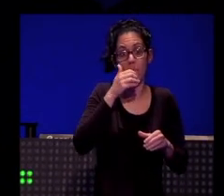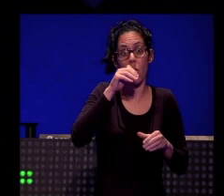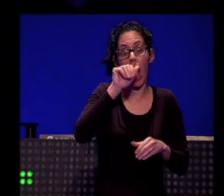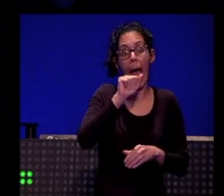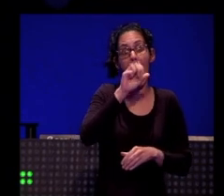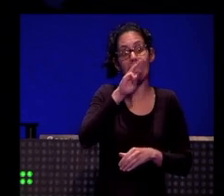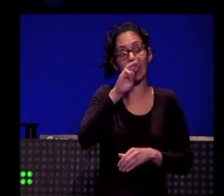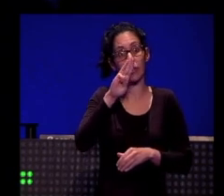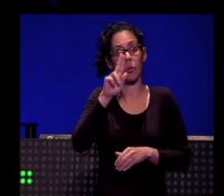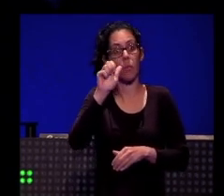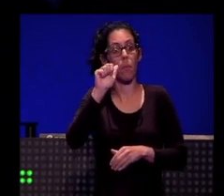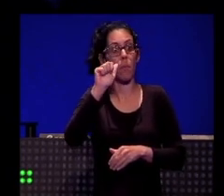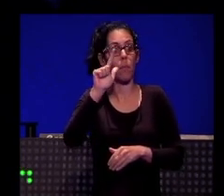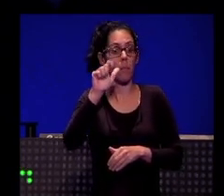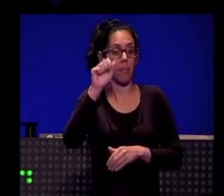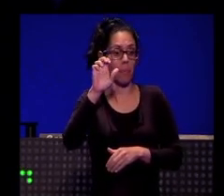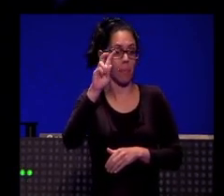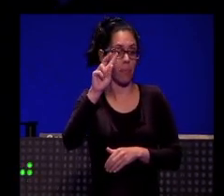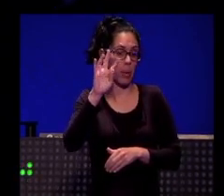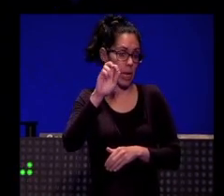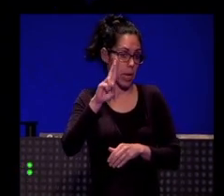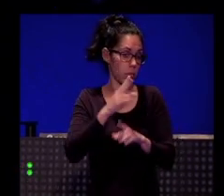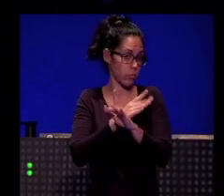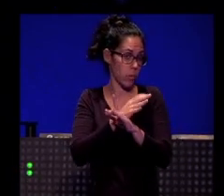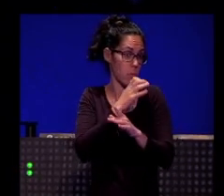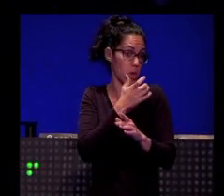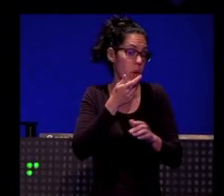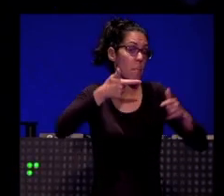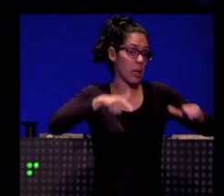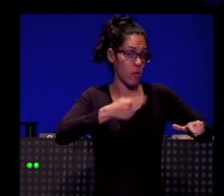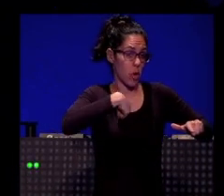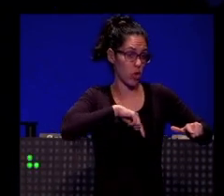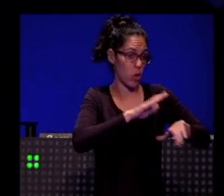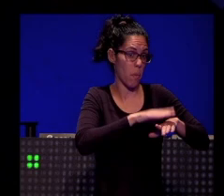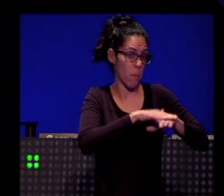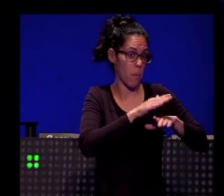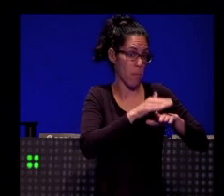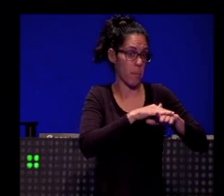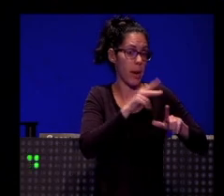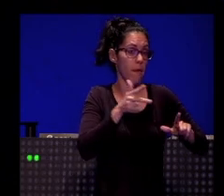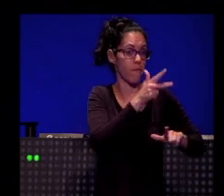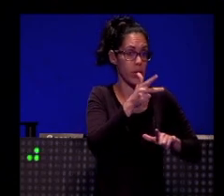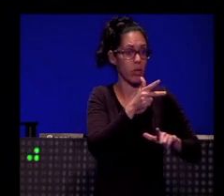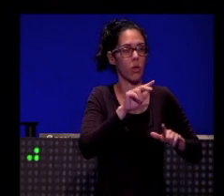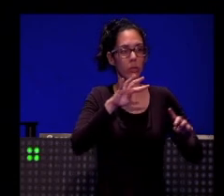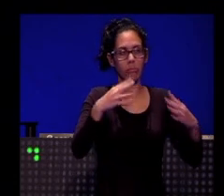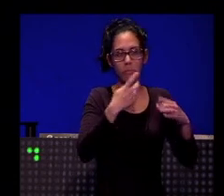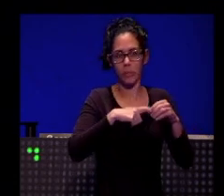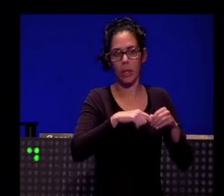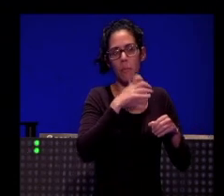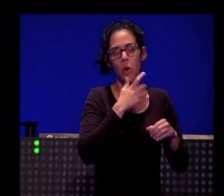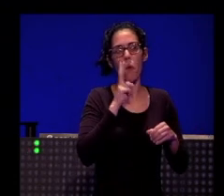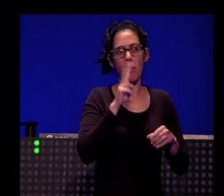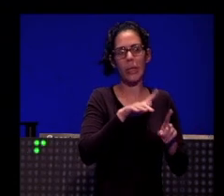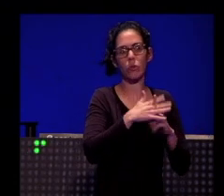nuestra plataforma de vídeo por excelencia. Y sí que vemos que está cambiando el asunto y por eso también